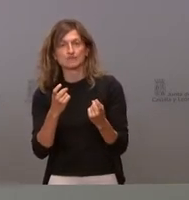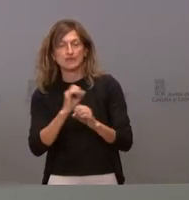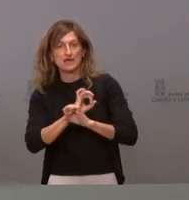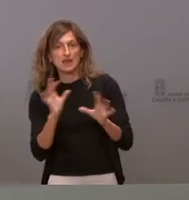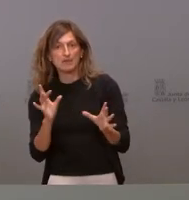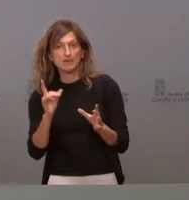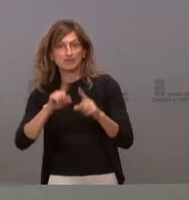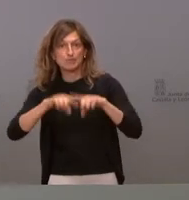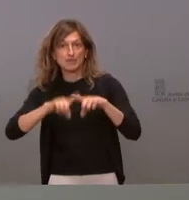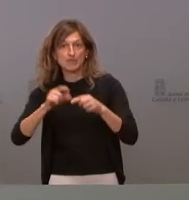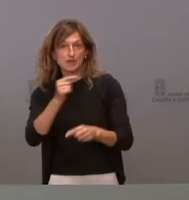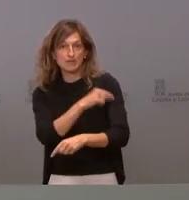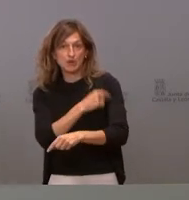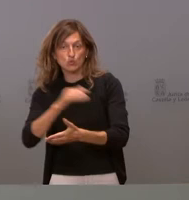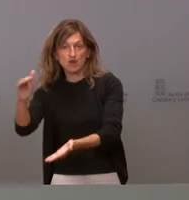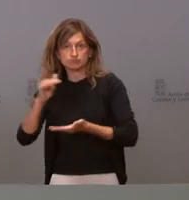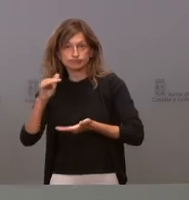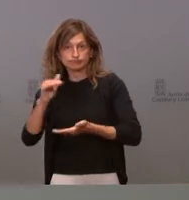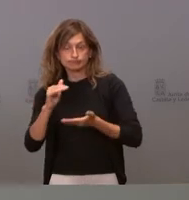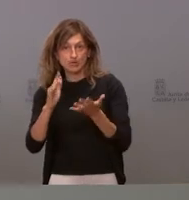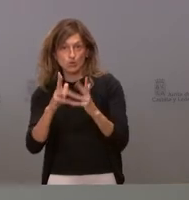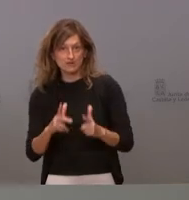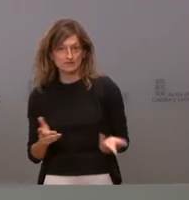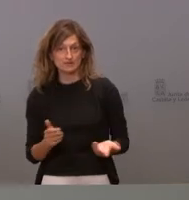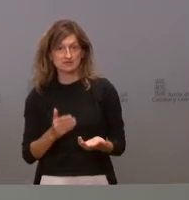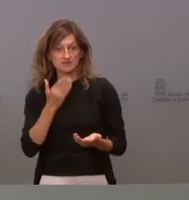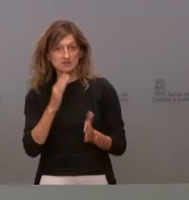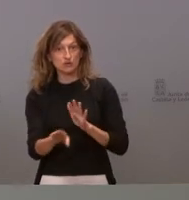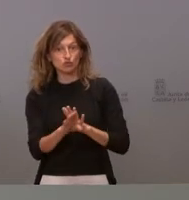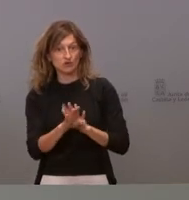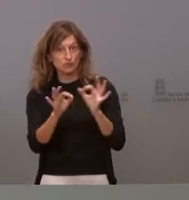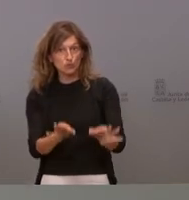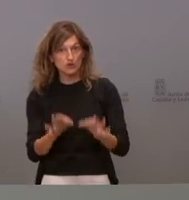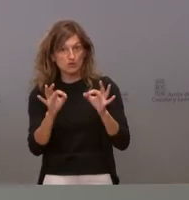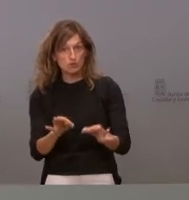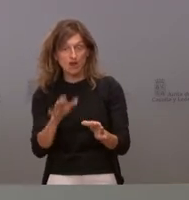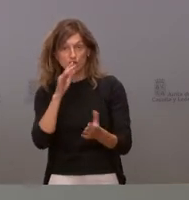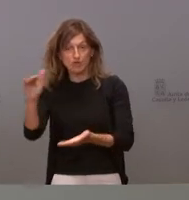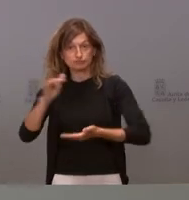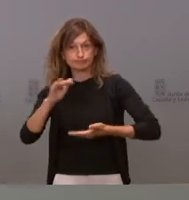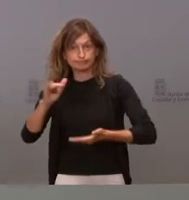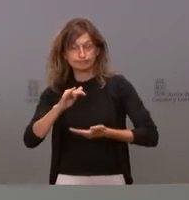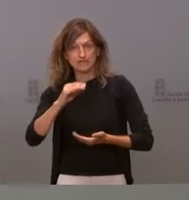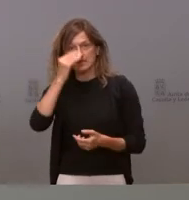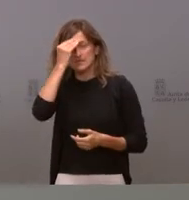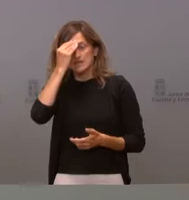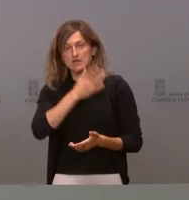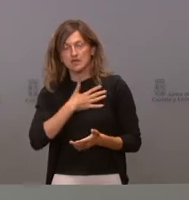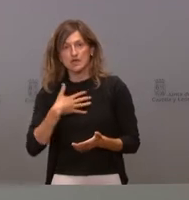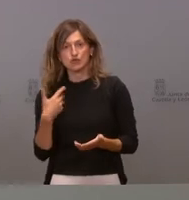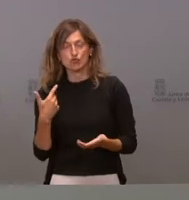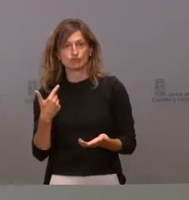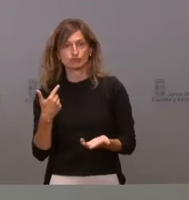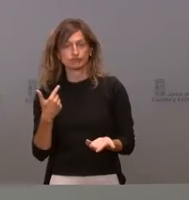vacunas que vamos a recibir pero si seguimos al mismo ritmo de vacunas que estamos recibiendo ahora la idea es que puedan ir